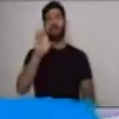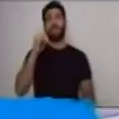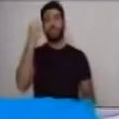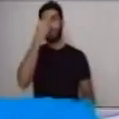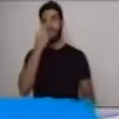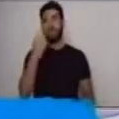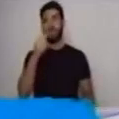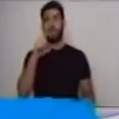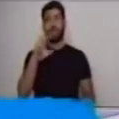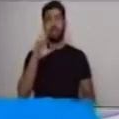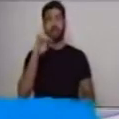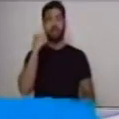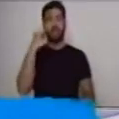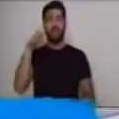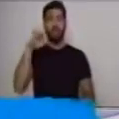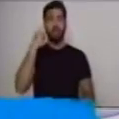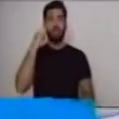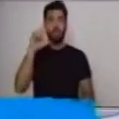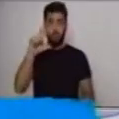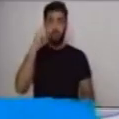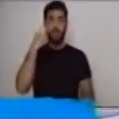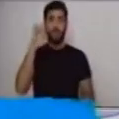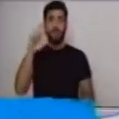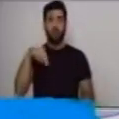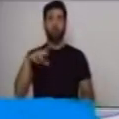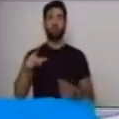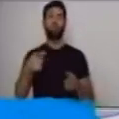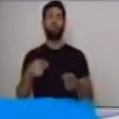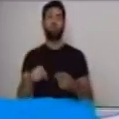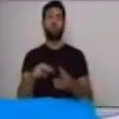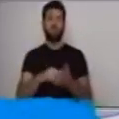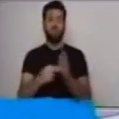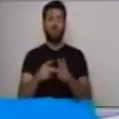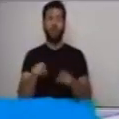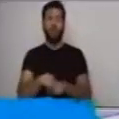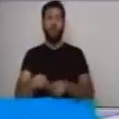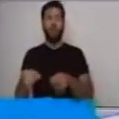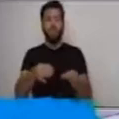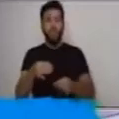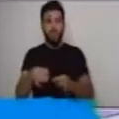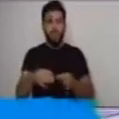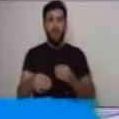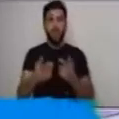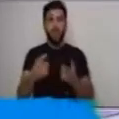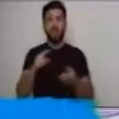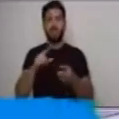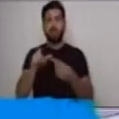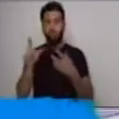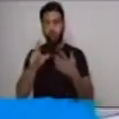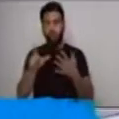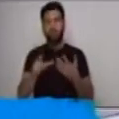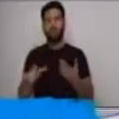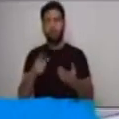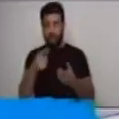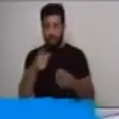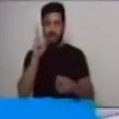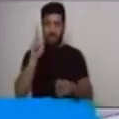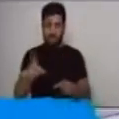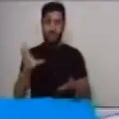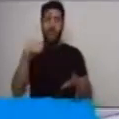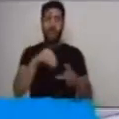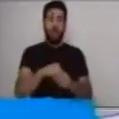importante porque forma parte de la narración. La narración es una técnica de